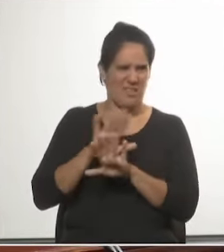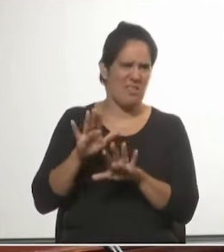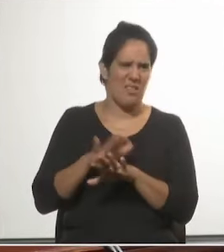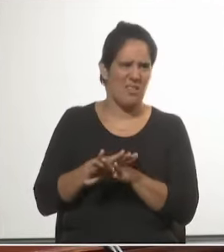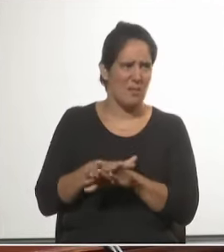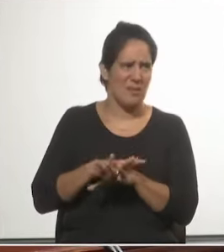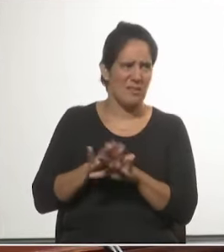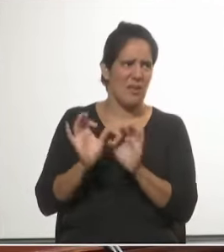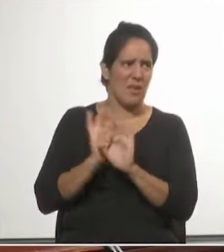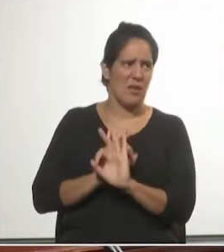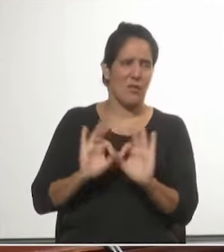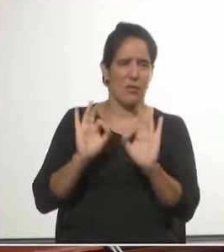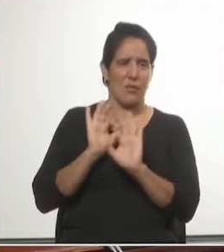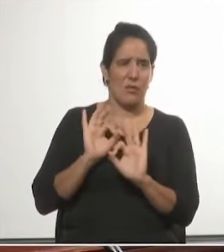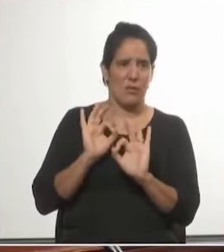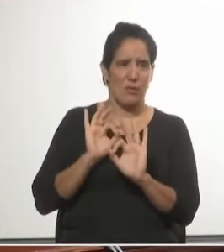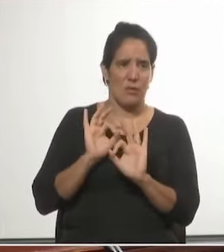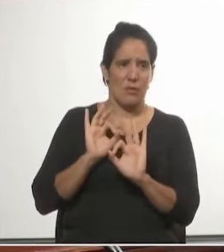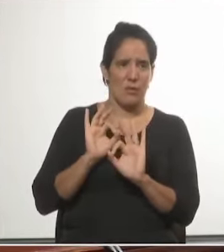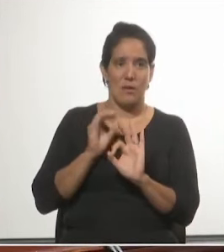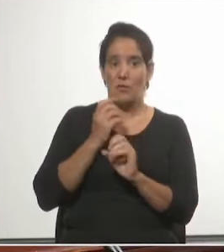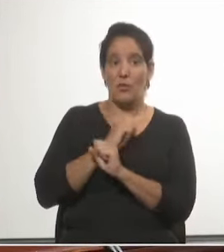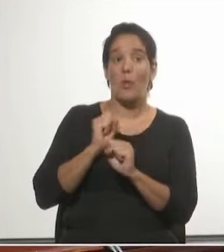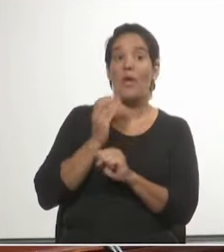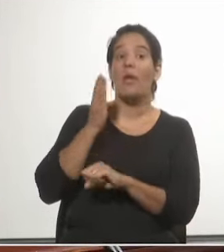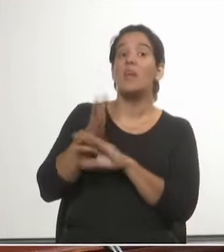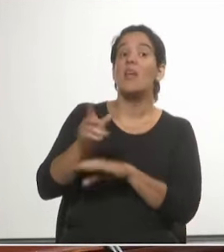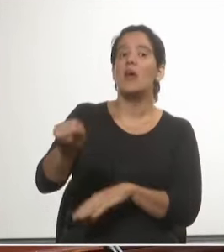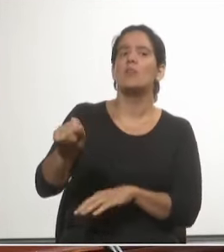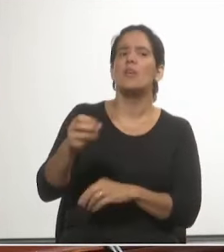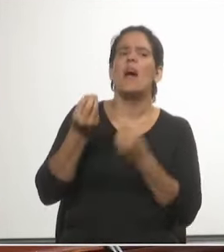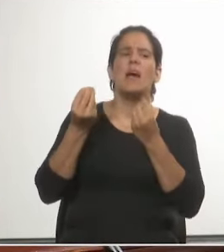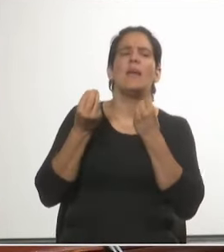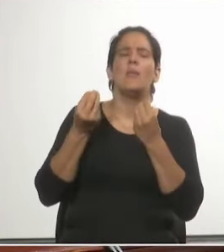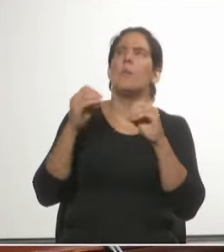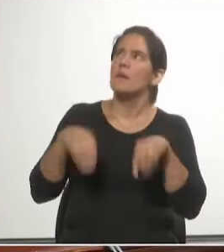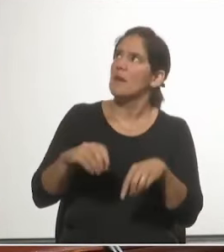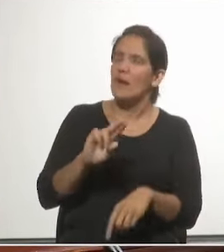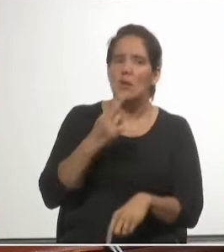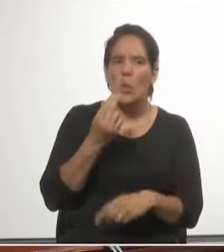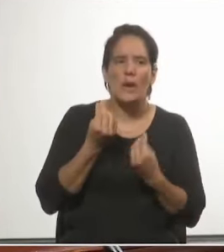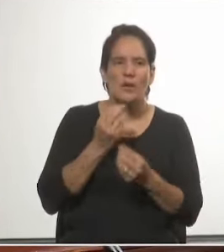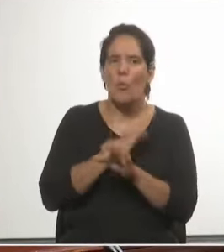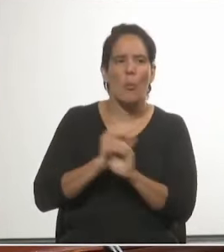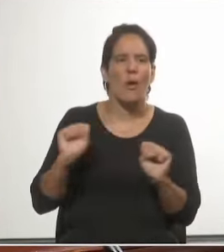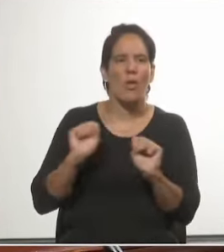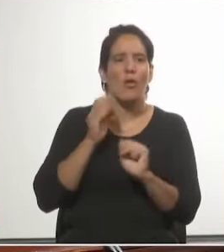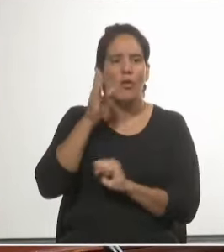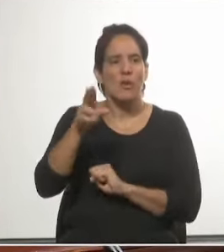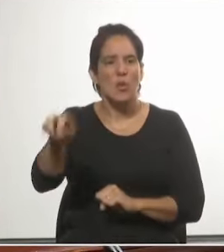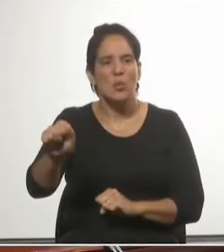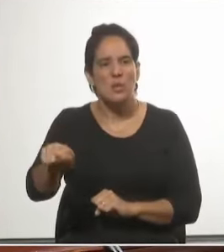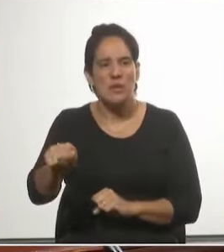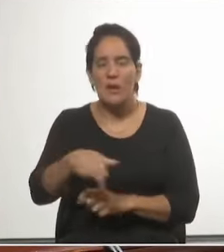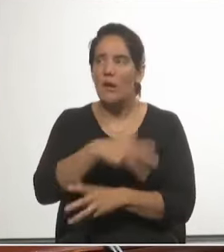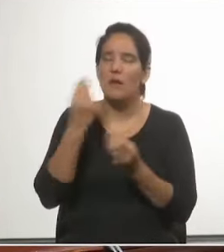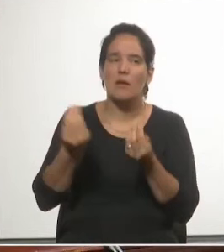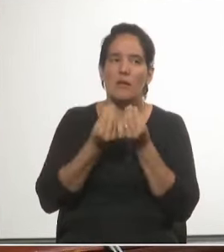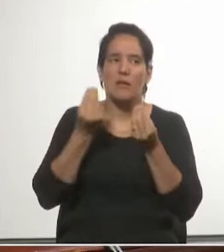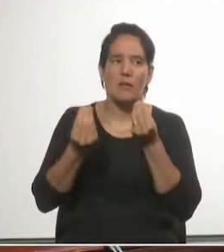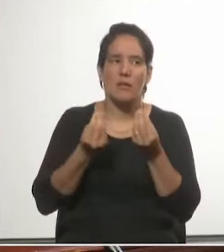fundamento y no se puede recurrir a la justicia. ¿Qué está pasando acá en el Uruguay? ¿Qué está pasando